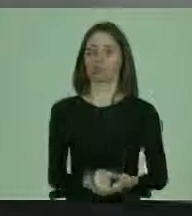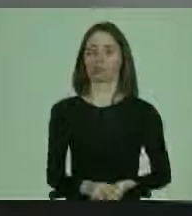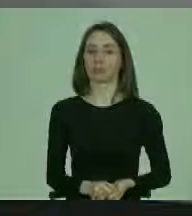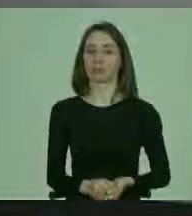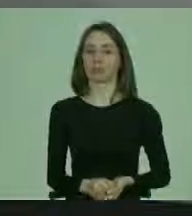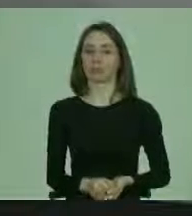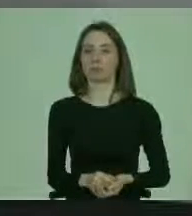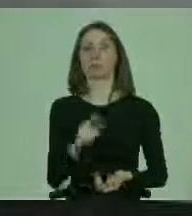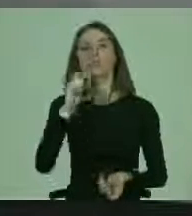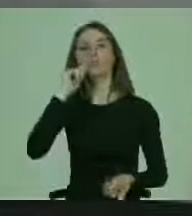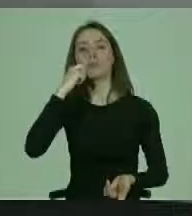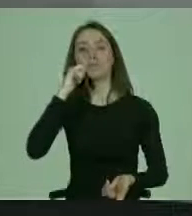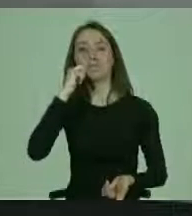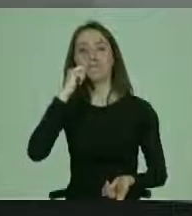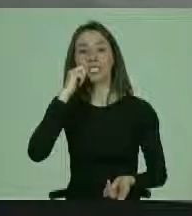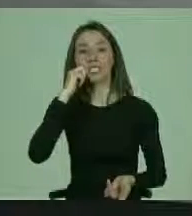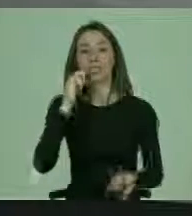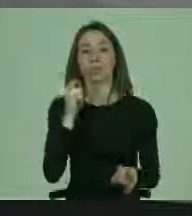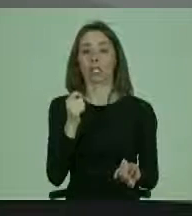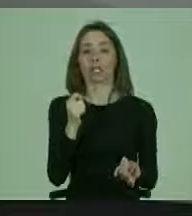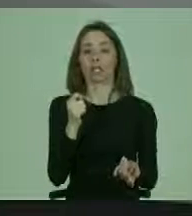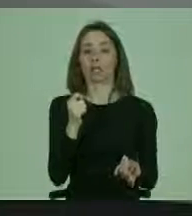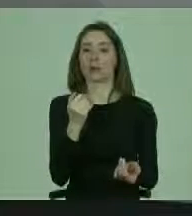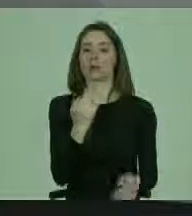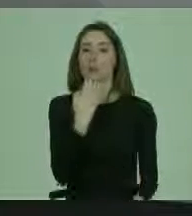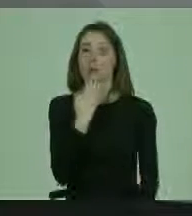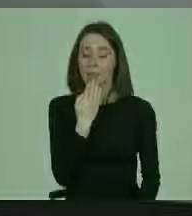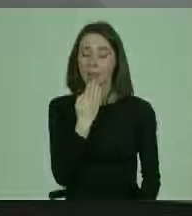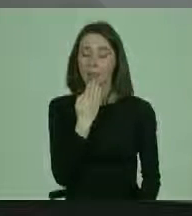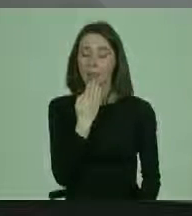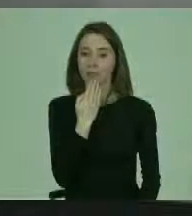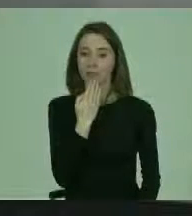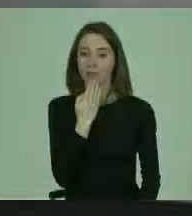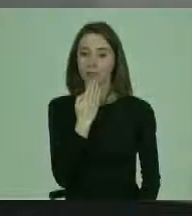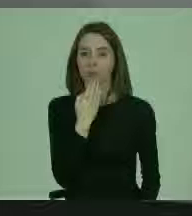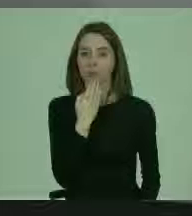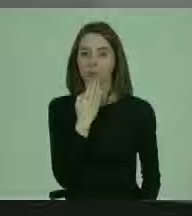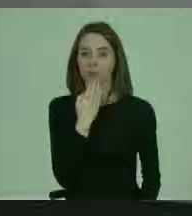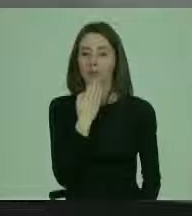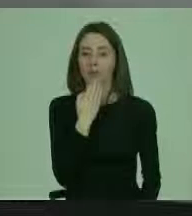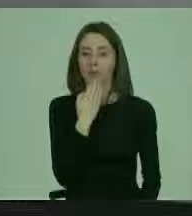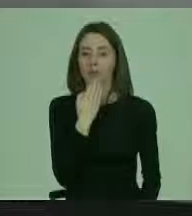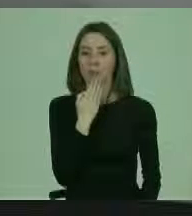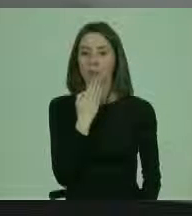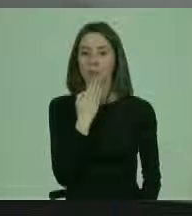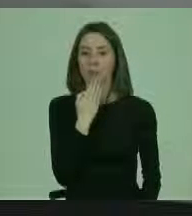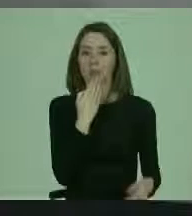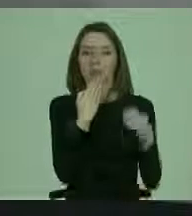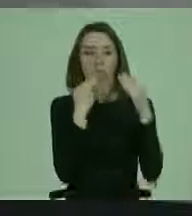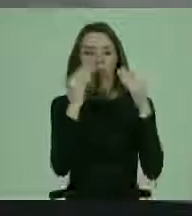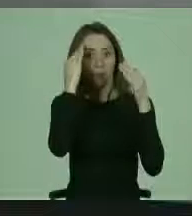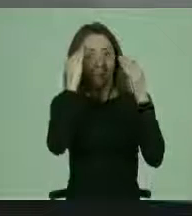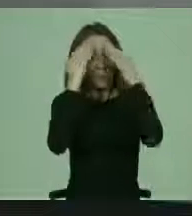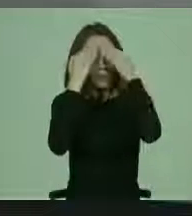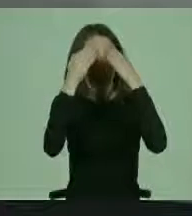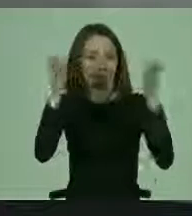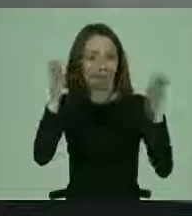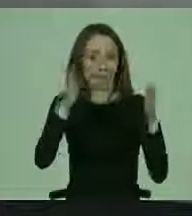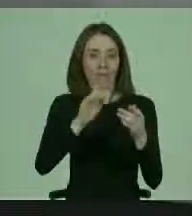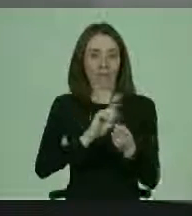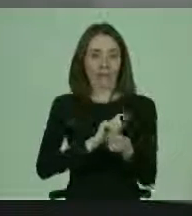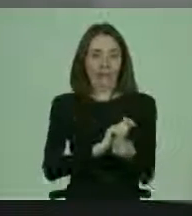Esto significa entonces también que se debe abrir la mentalidad, que el ajuste